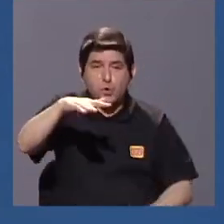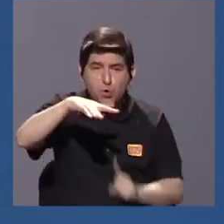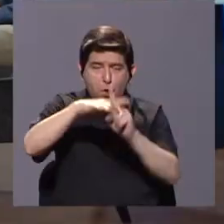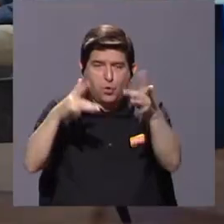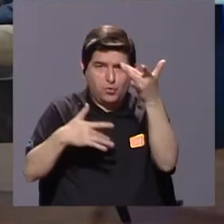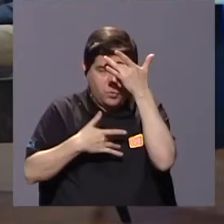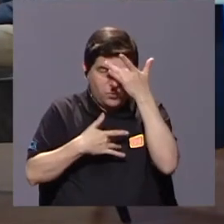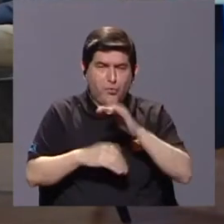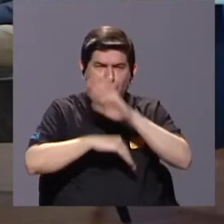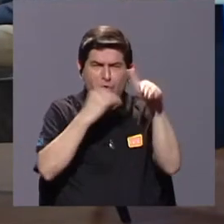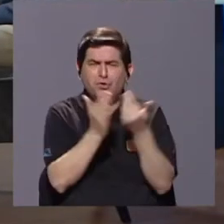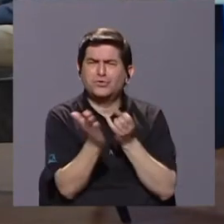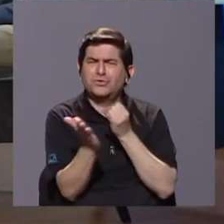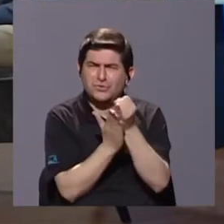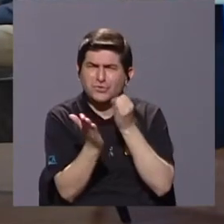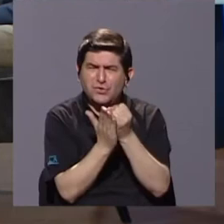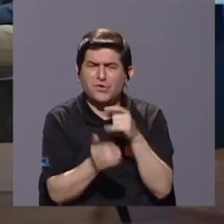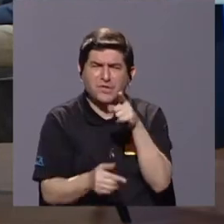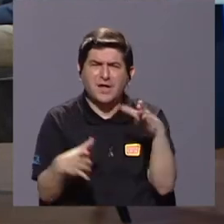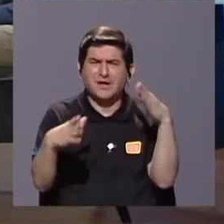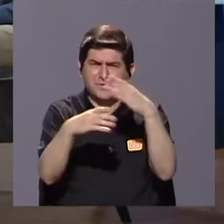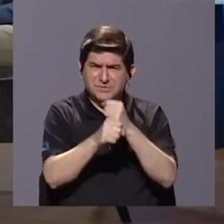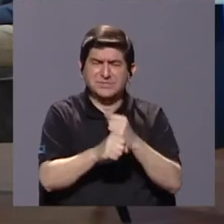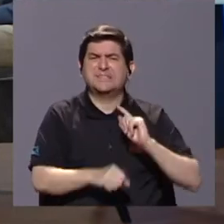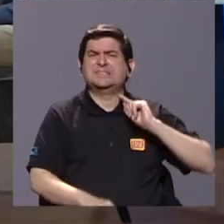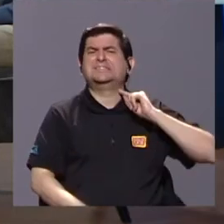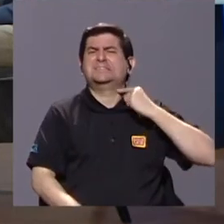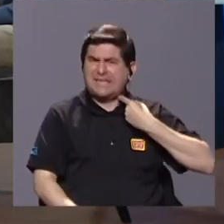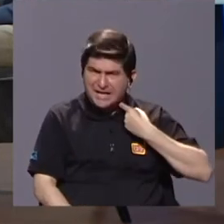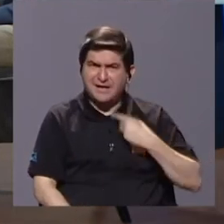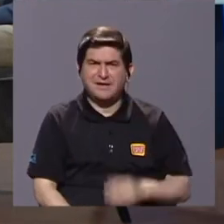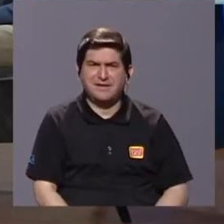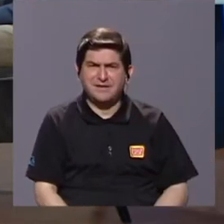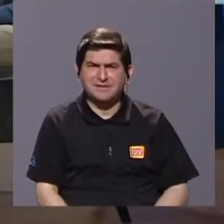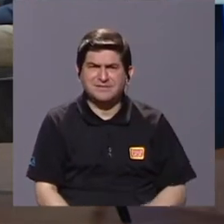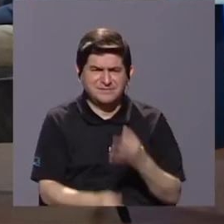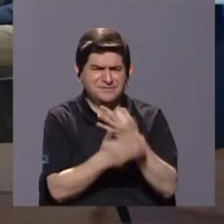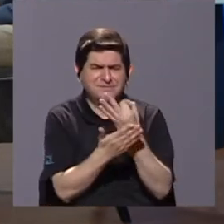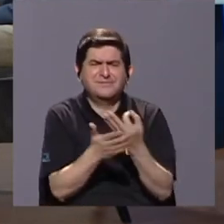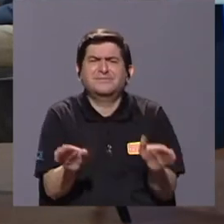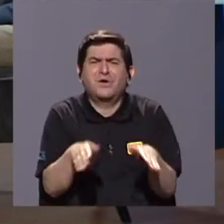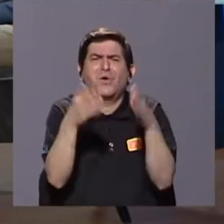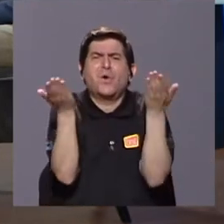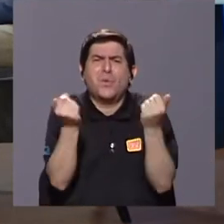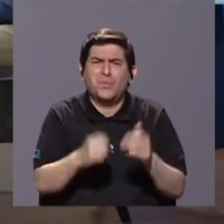enfermedad. Andrea, todas esas investigaciones que ustedes realizan son caras. Sí. ¿Cómo se financian?